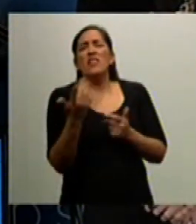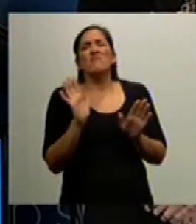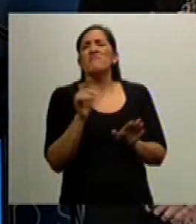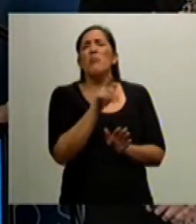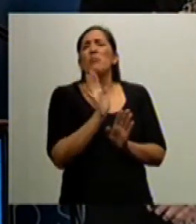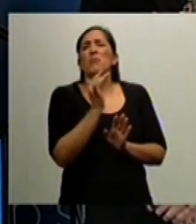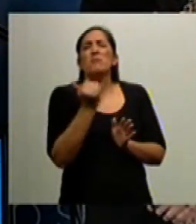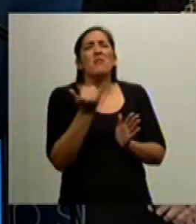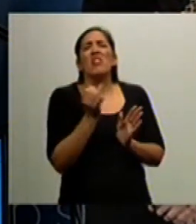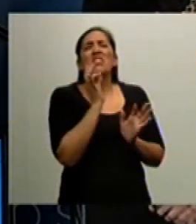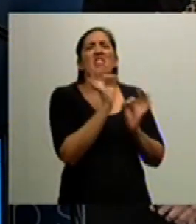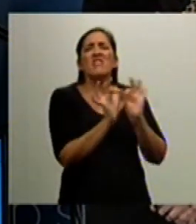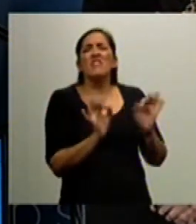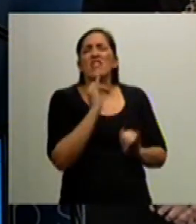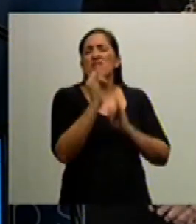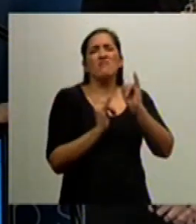detalles.